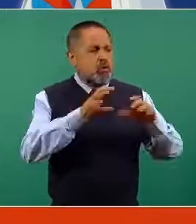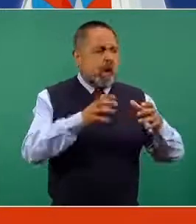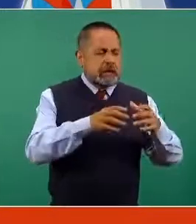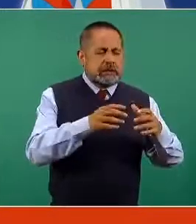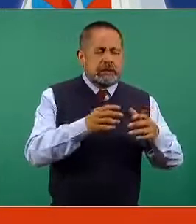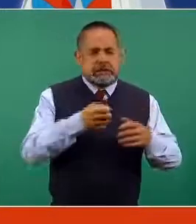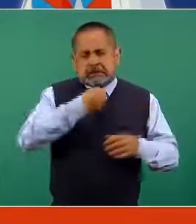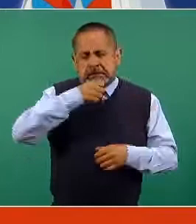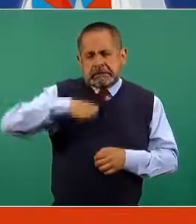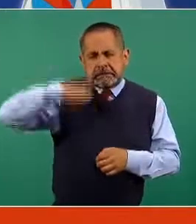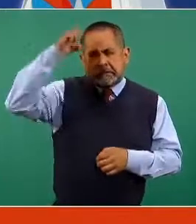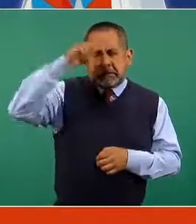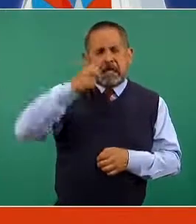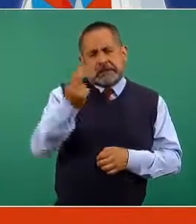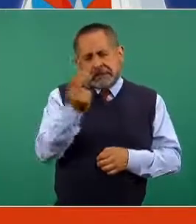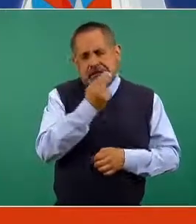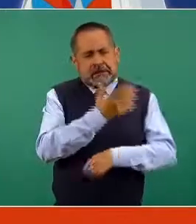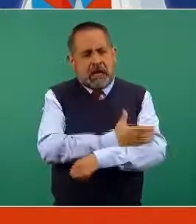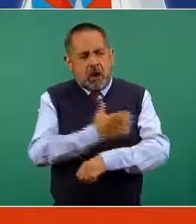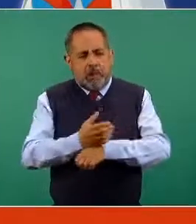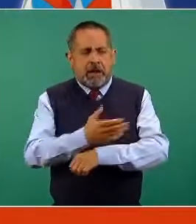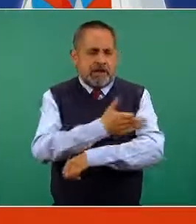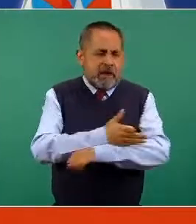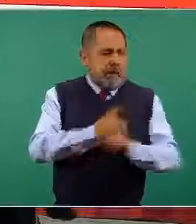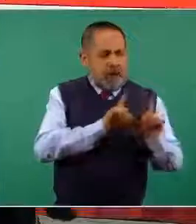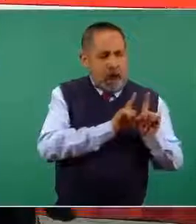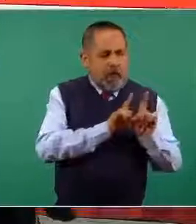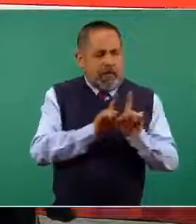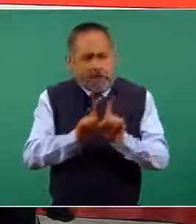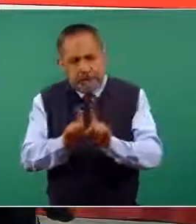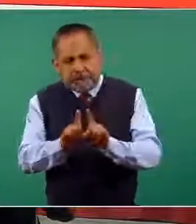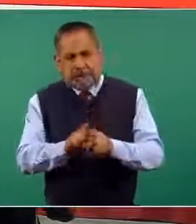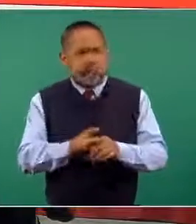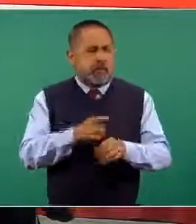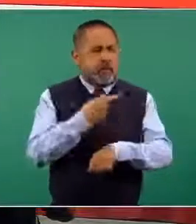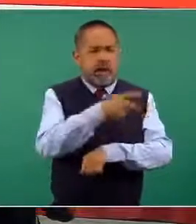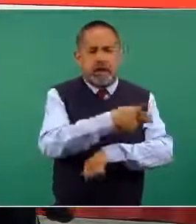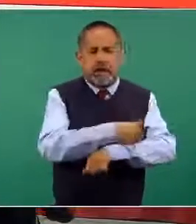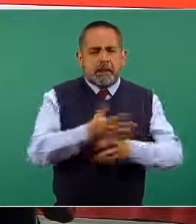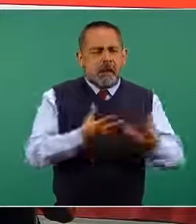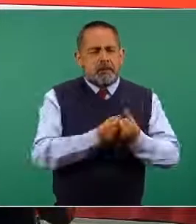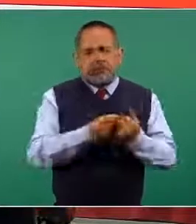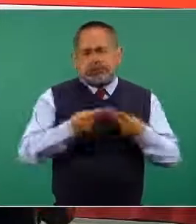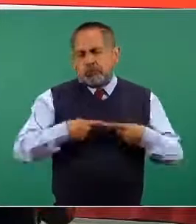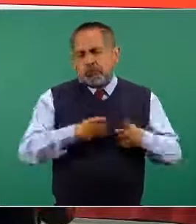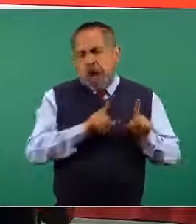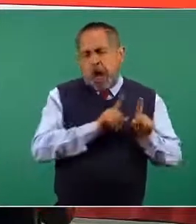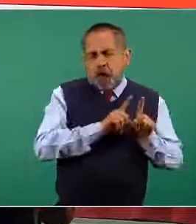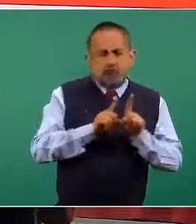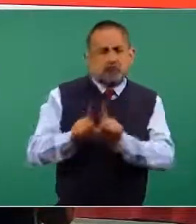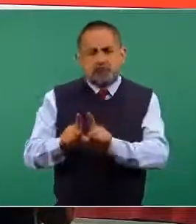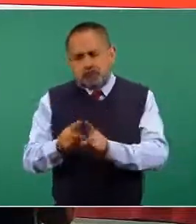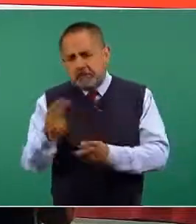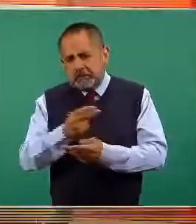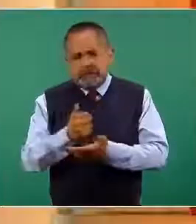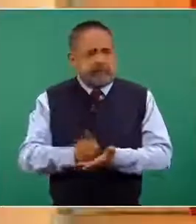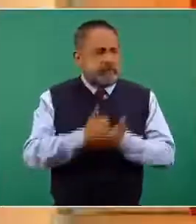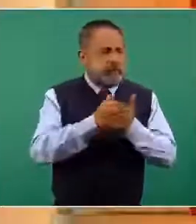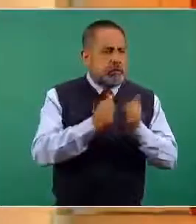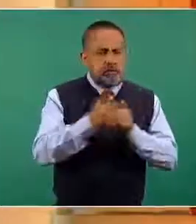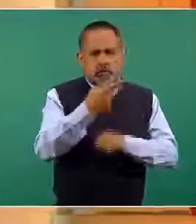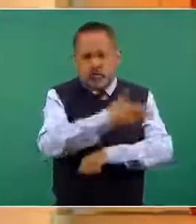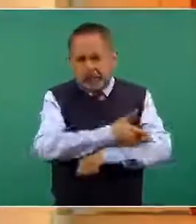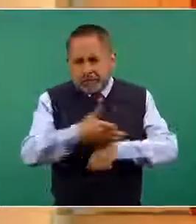apoyo de algún familiar, a veces viven con alguna persona, con su